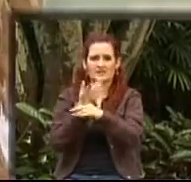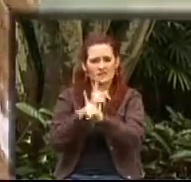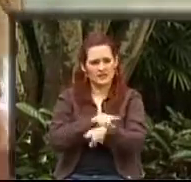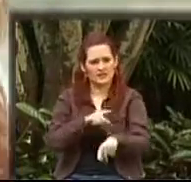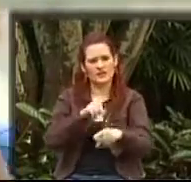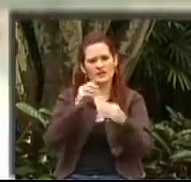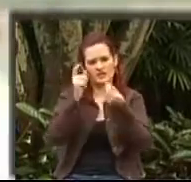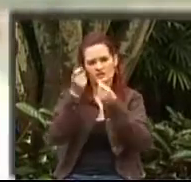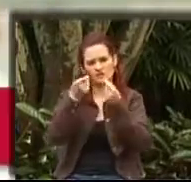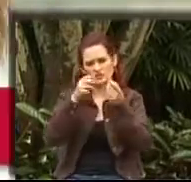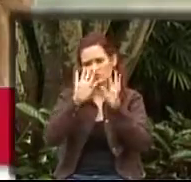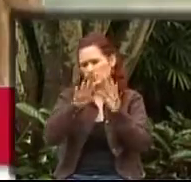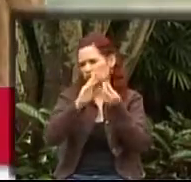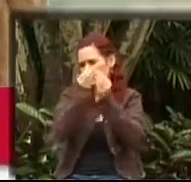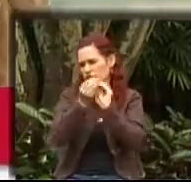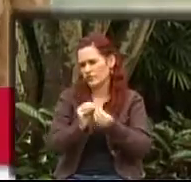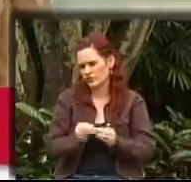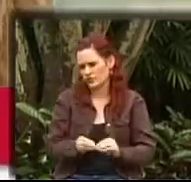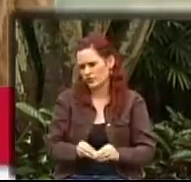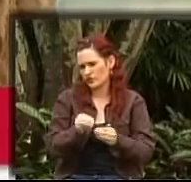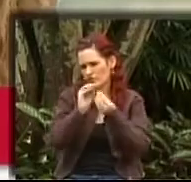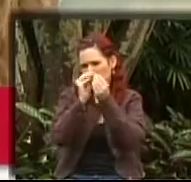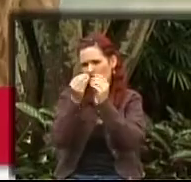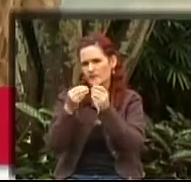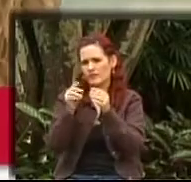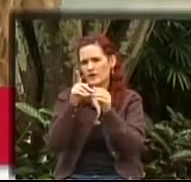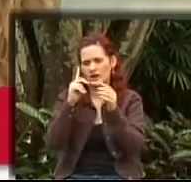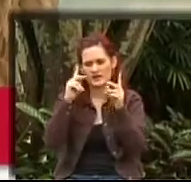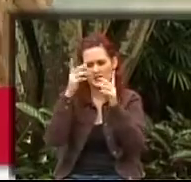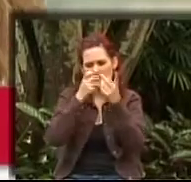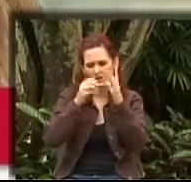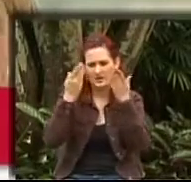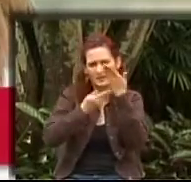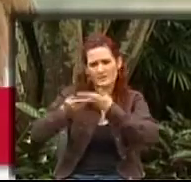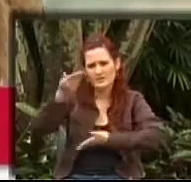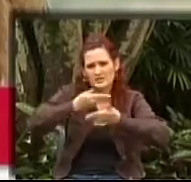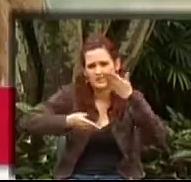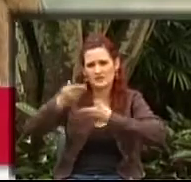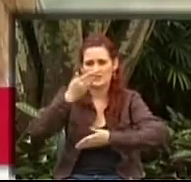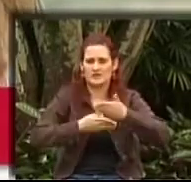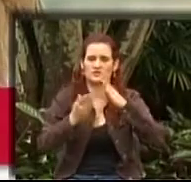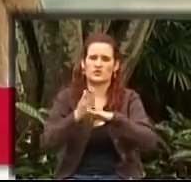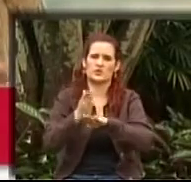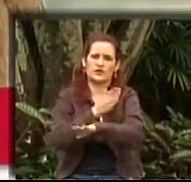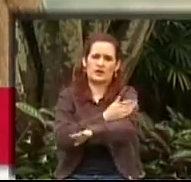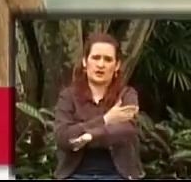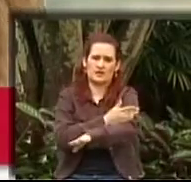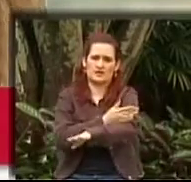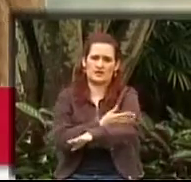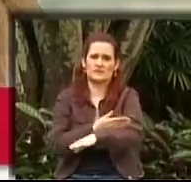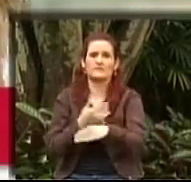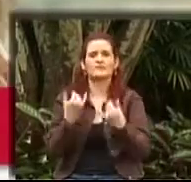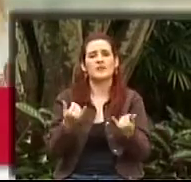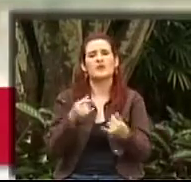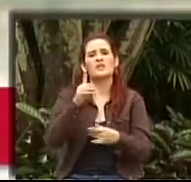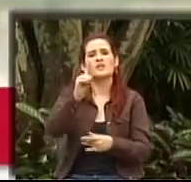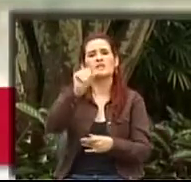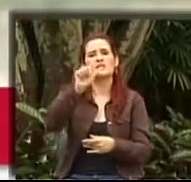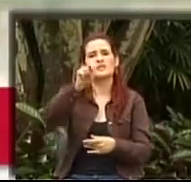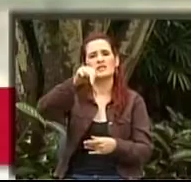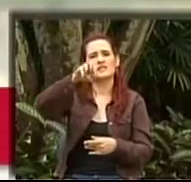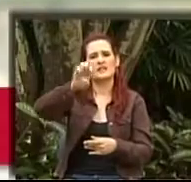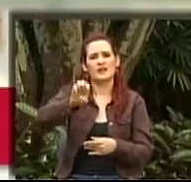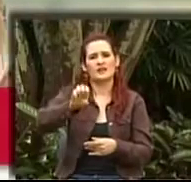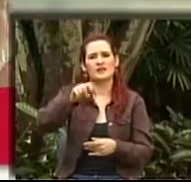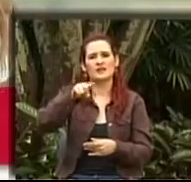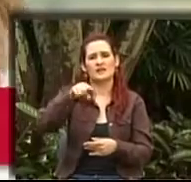que avala completamente la idoneidad de las estadísticas y del estudio que se hizo para Medellín. Esta fue la primera fase que se hizo con metodología DANE y que fue un